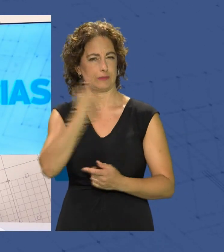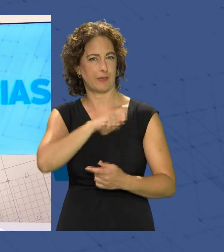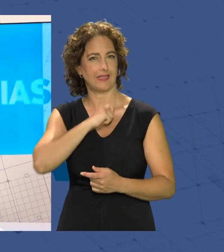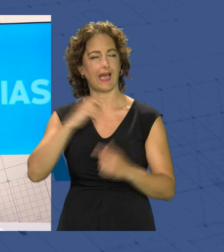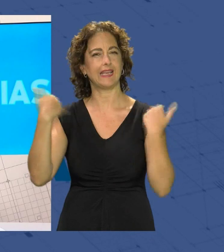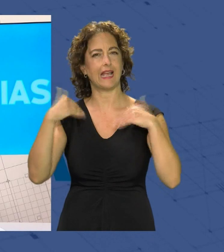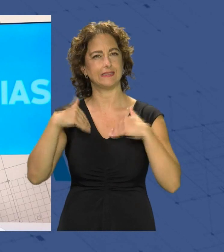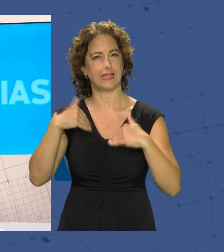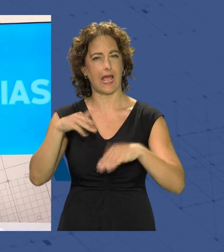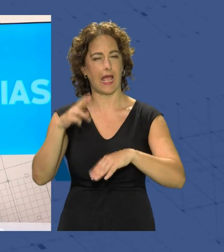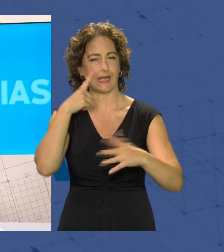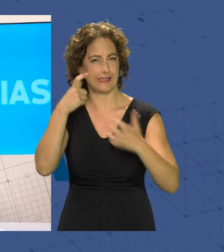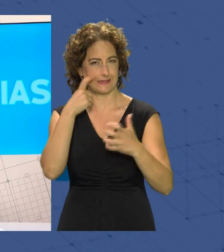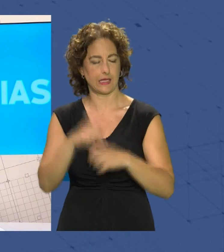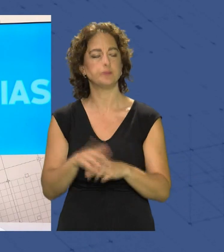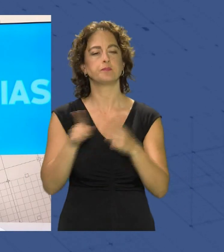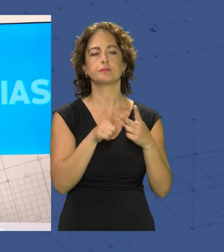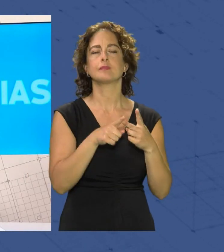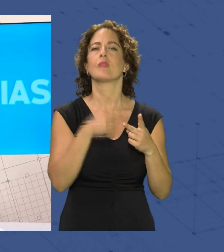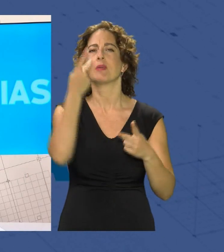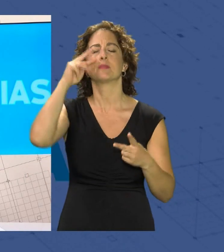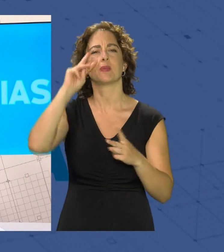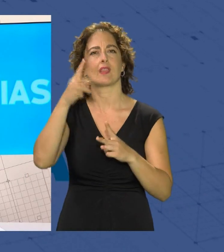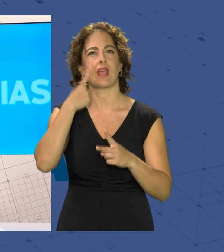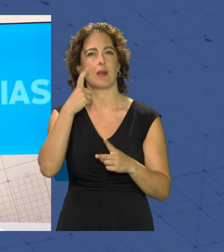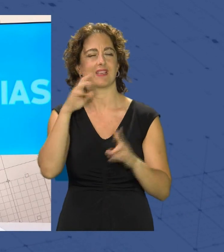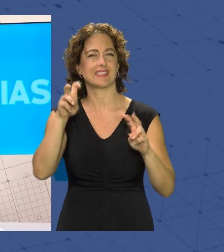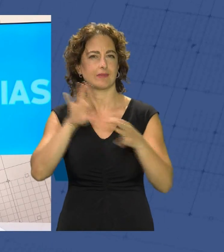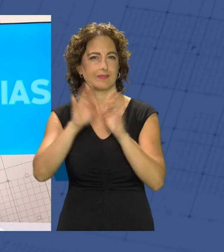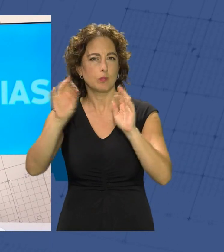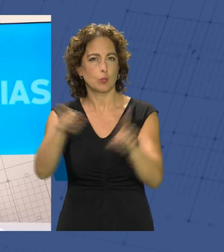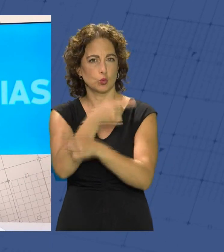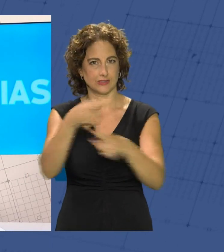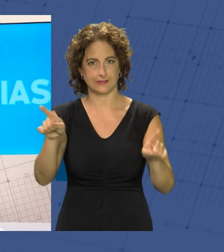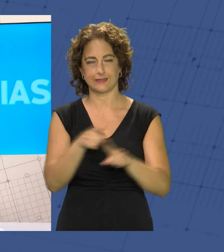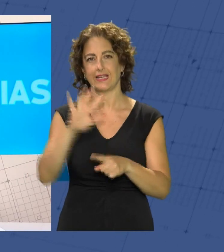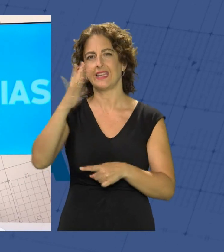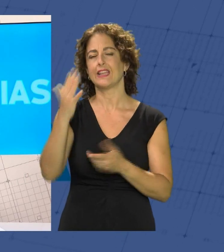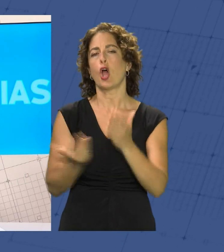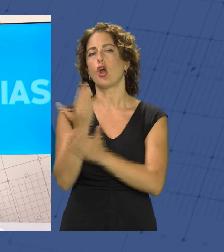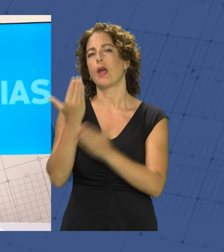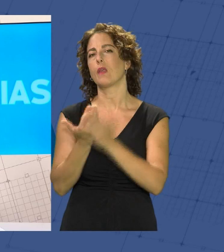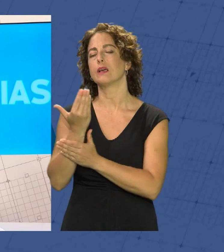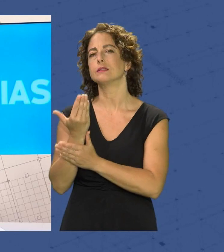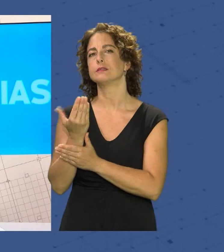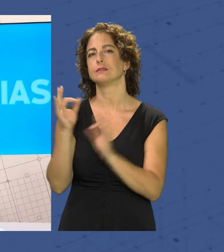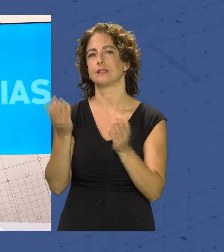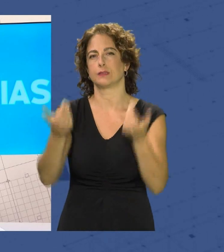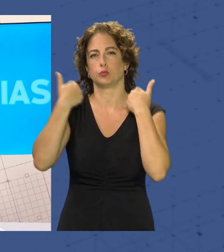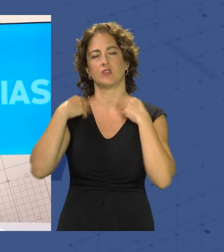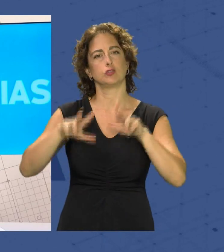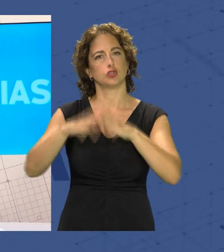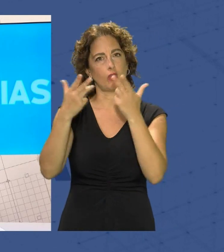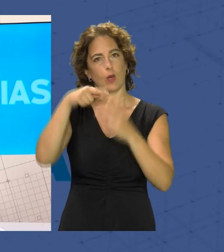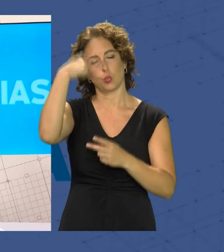les contamos las experiencias almerienses en la música en las quintas jornadas de responsabilidad social